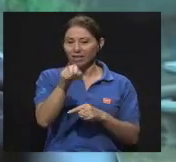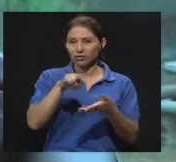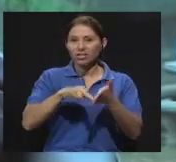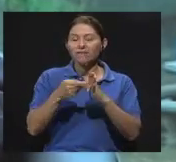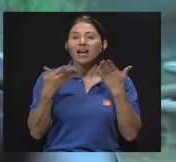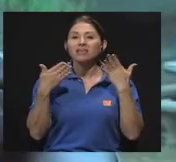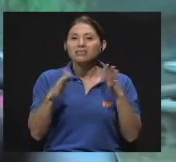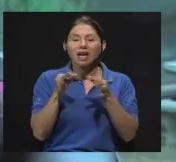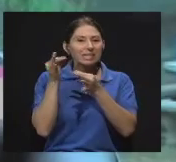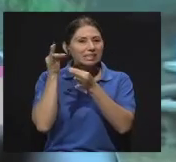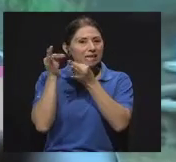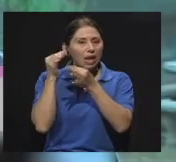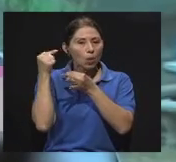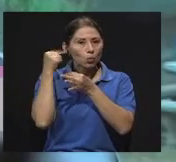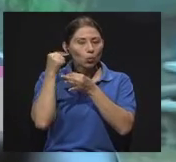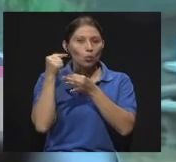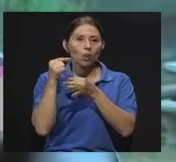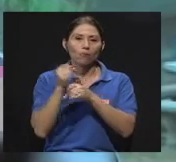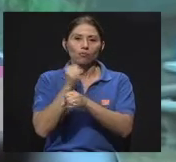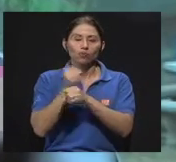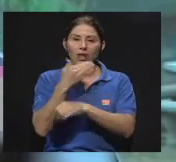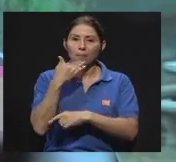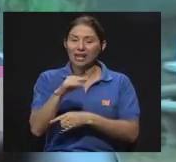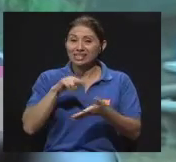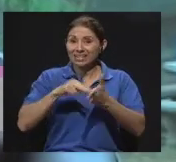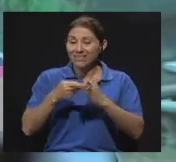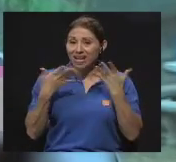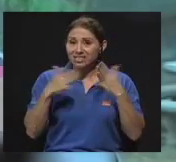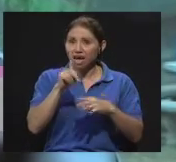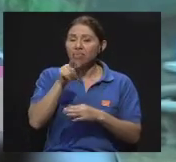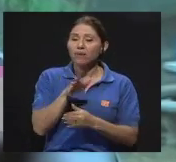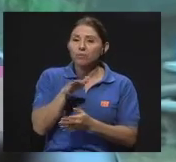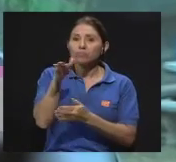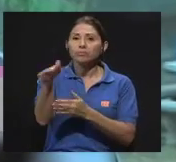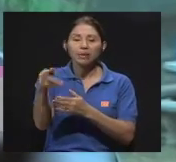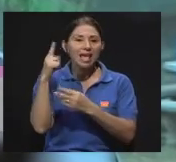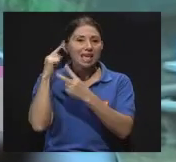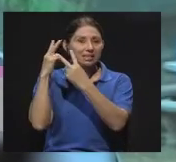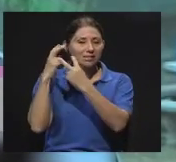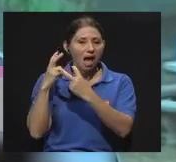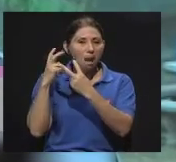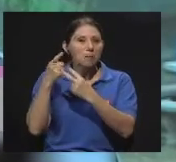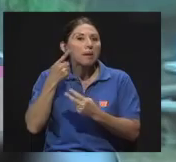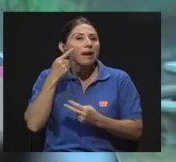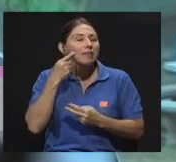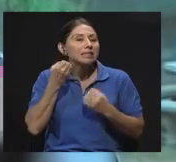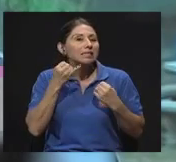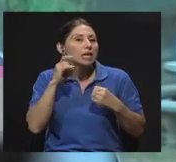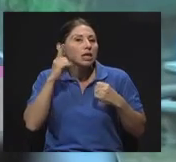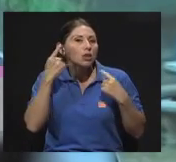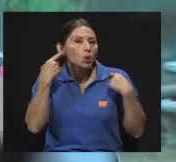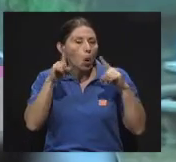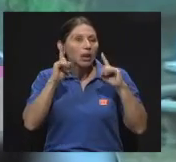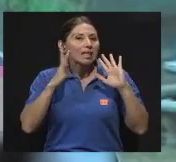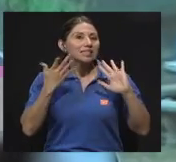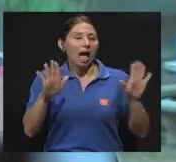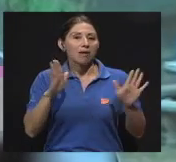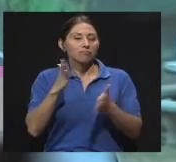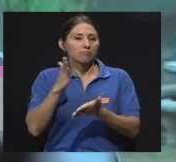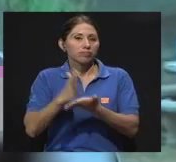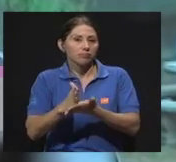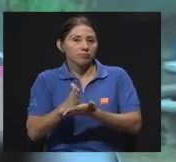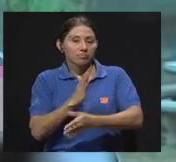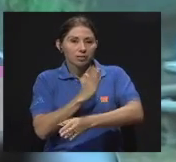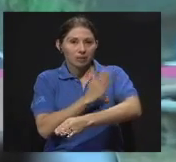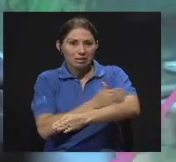funcionando mal. Ese es un buen indicador de que hay que hacerse un examen auditivo a ver si se logra por lo menos detener